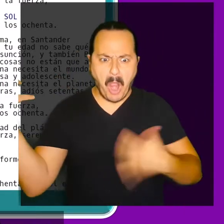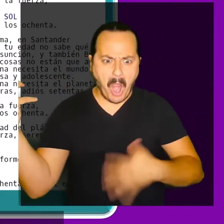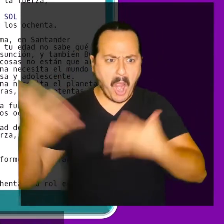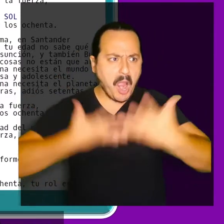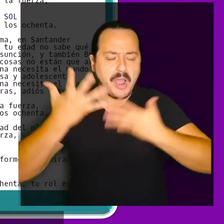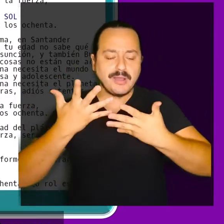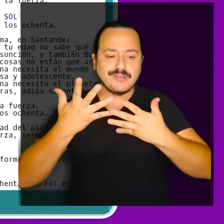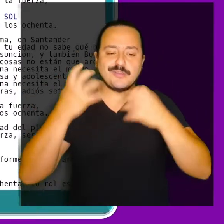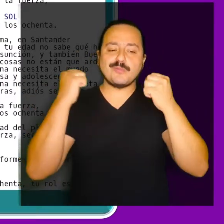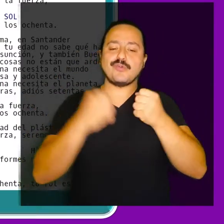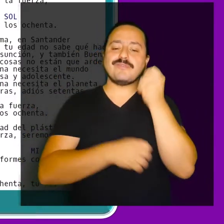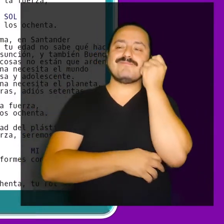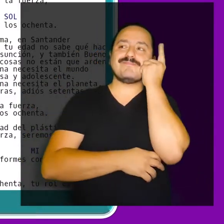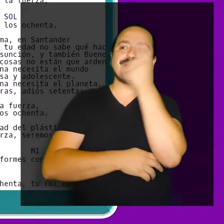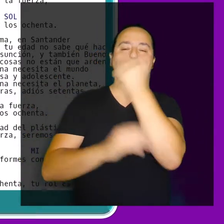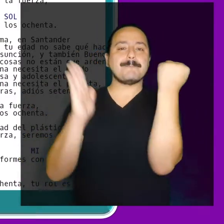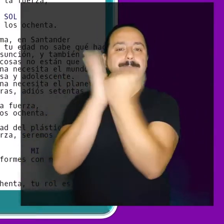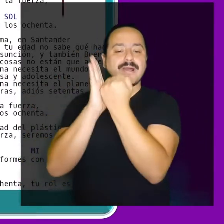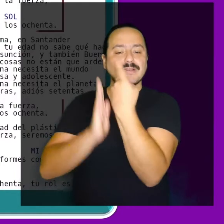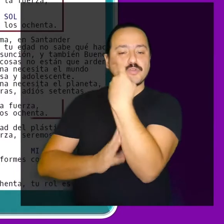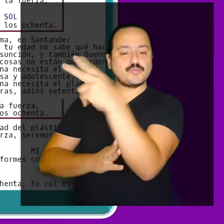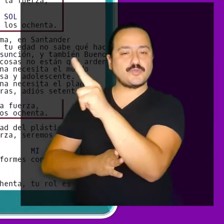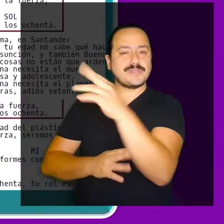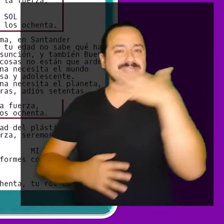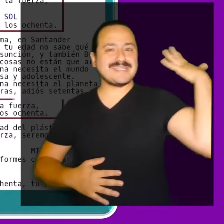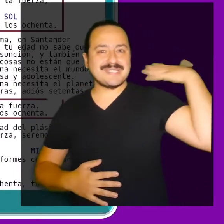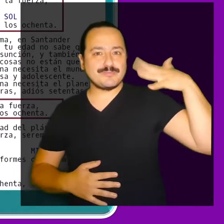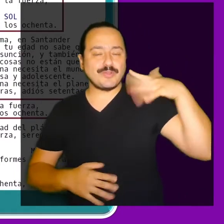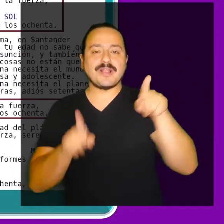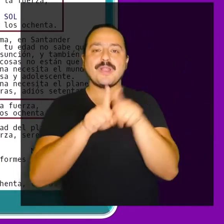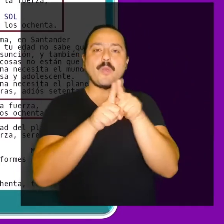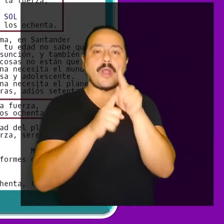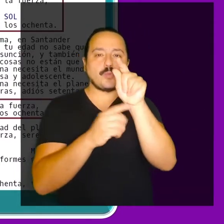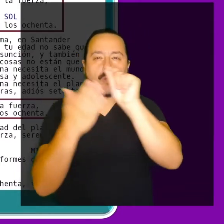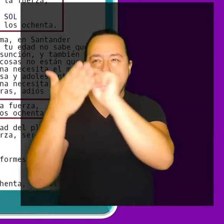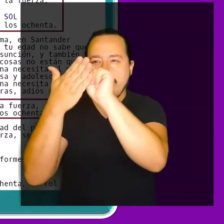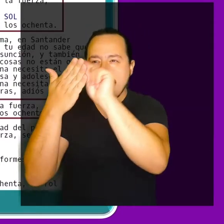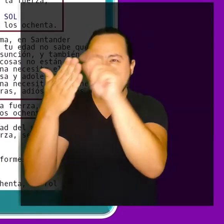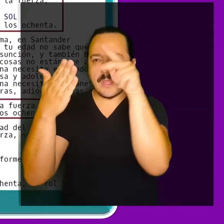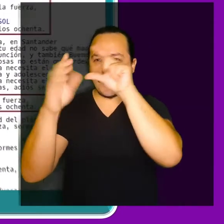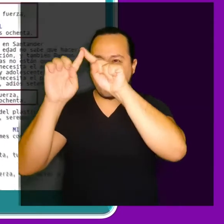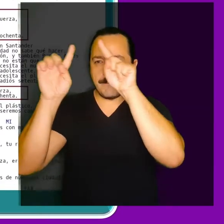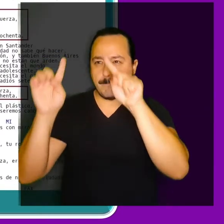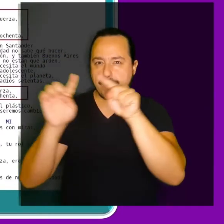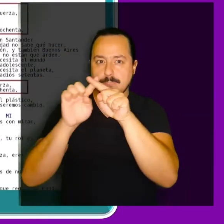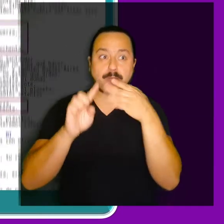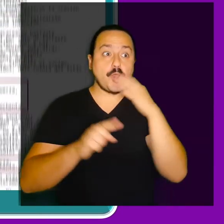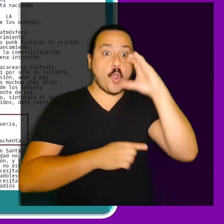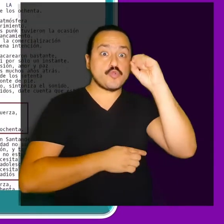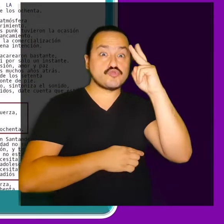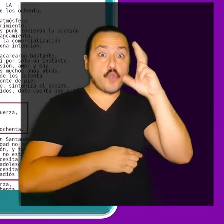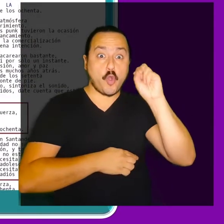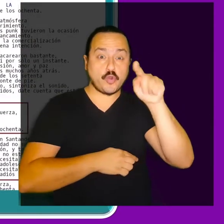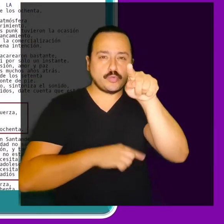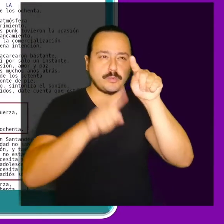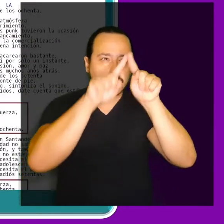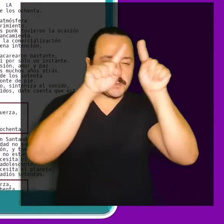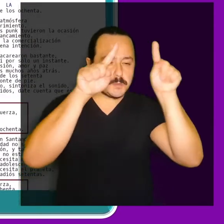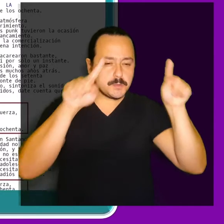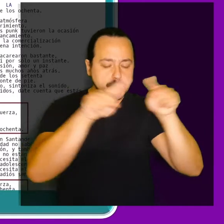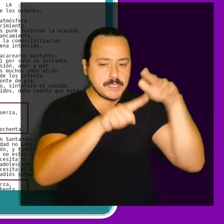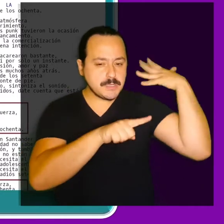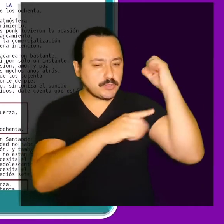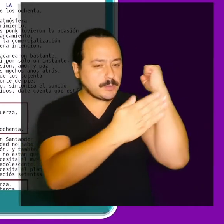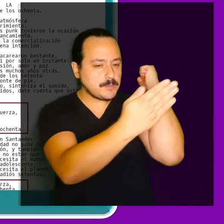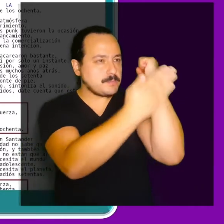conforman la canción. Marcaré inicialmente todas las partes donde esté el coro. Otra información relevante se da por los cambios de